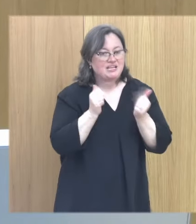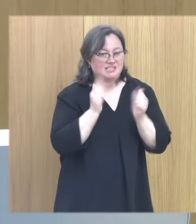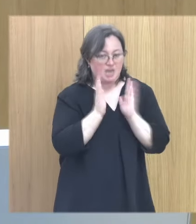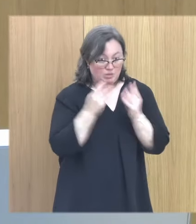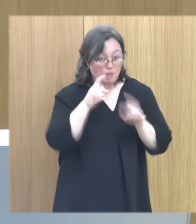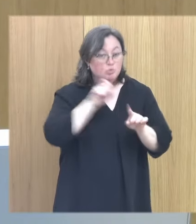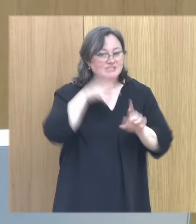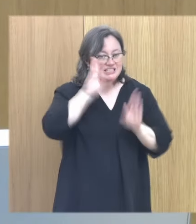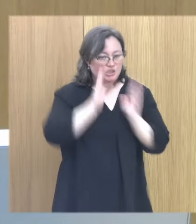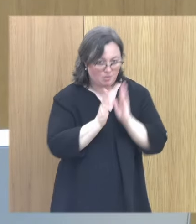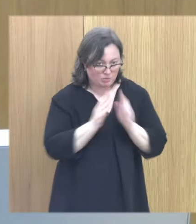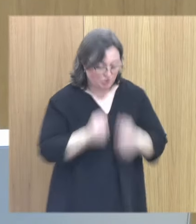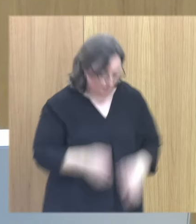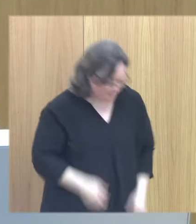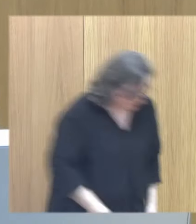a nivel psicoterapéutico.